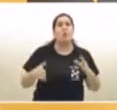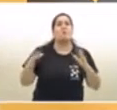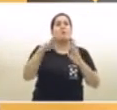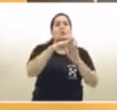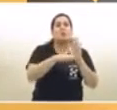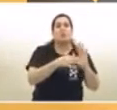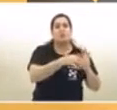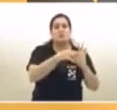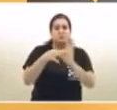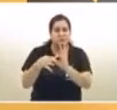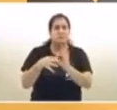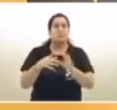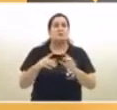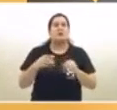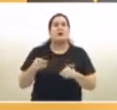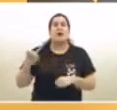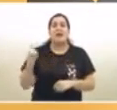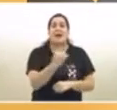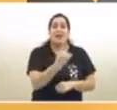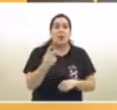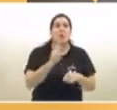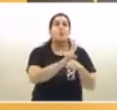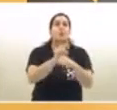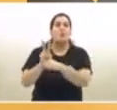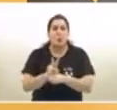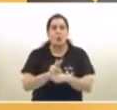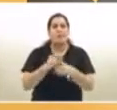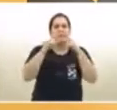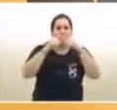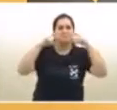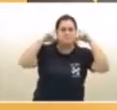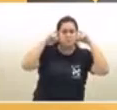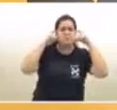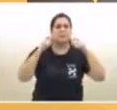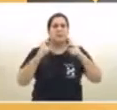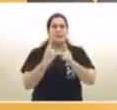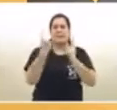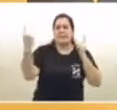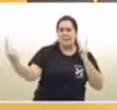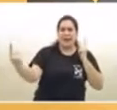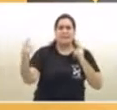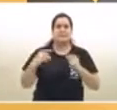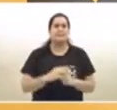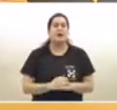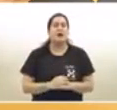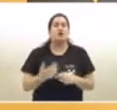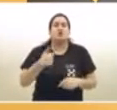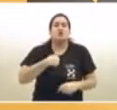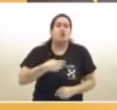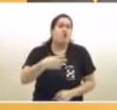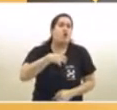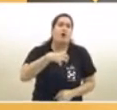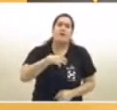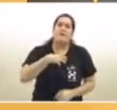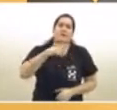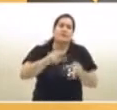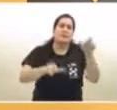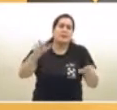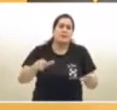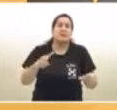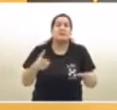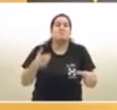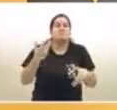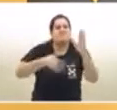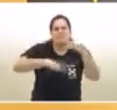uno cuide individualmente, con el tapabocas, con las distancias. Yo confío en la gente y estoy convencido que la mayoría